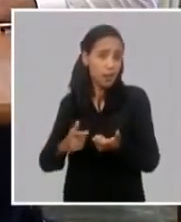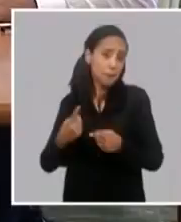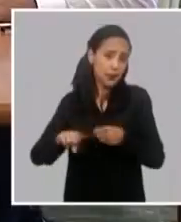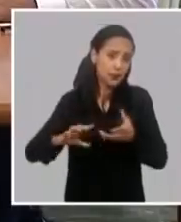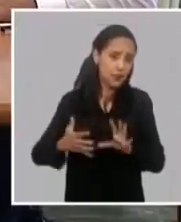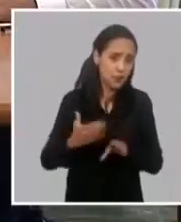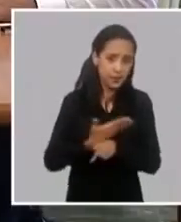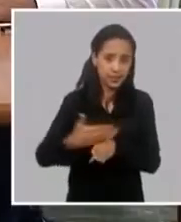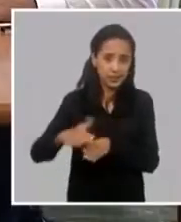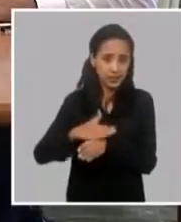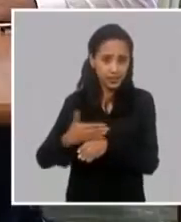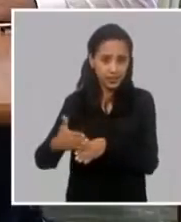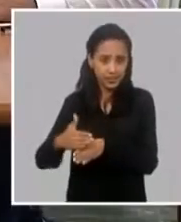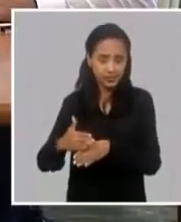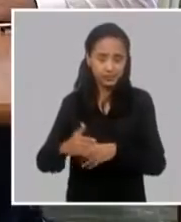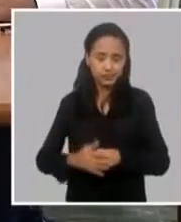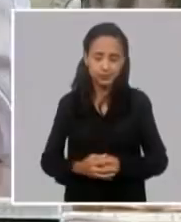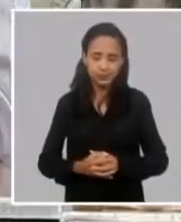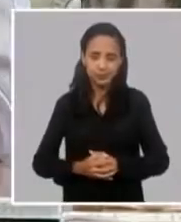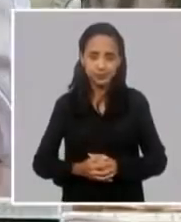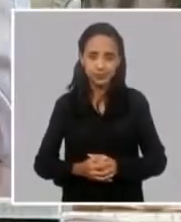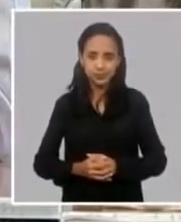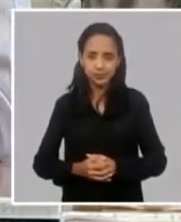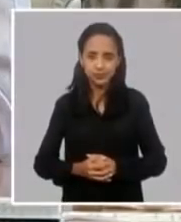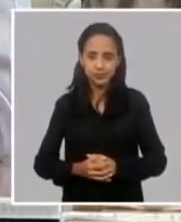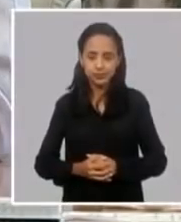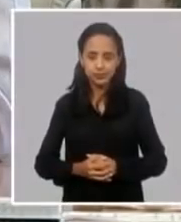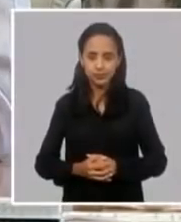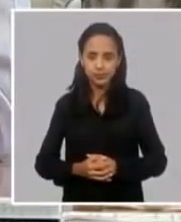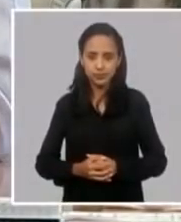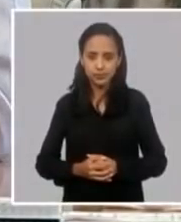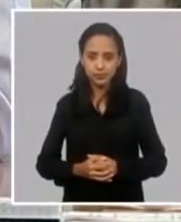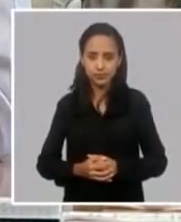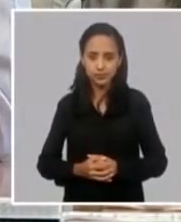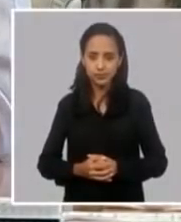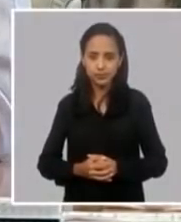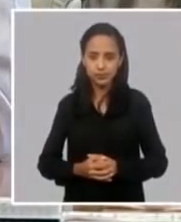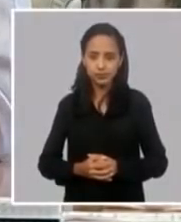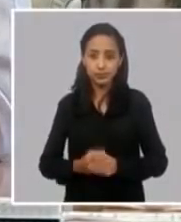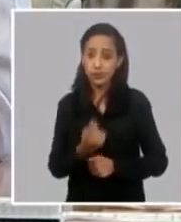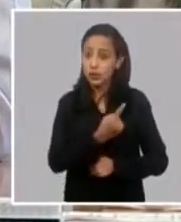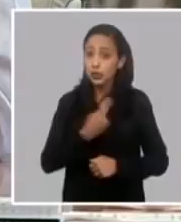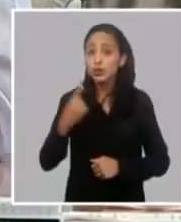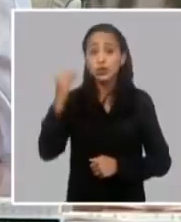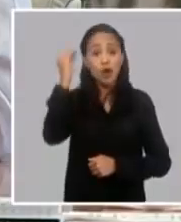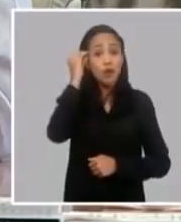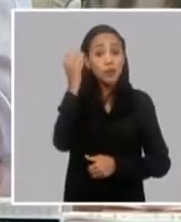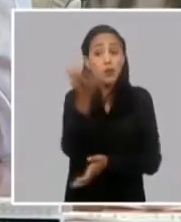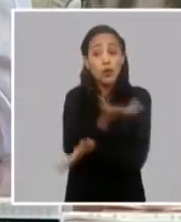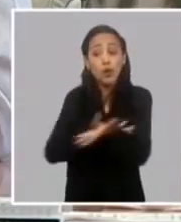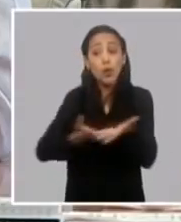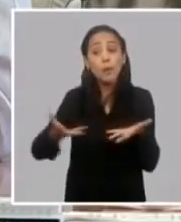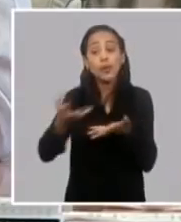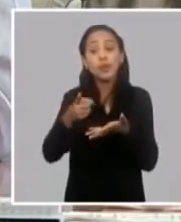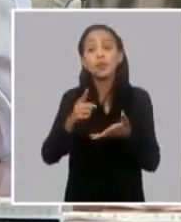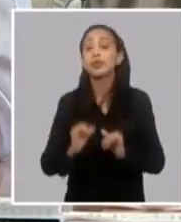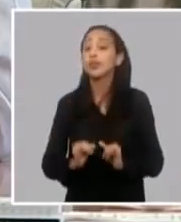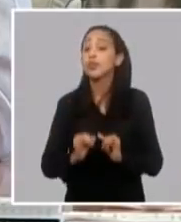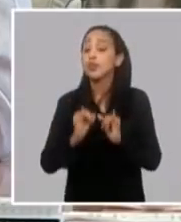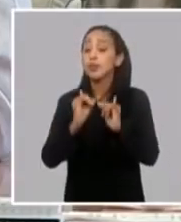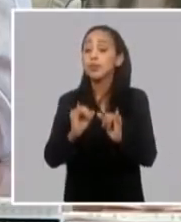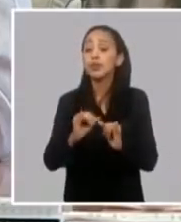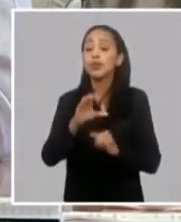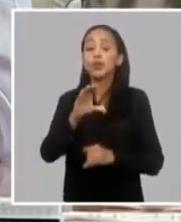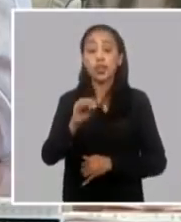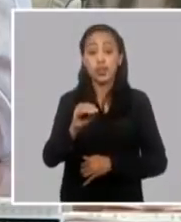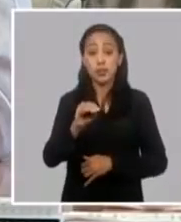golpe suave. Nosotros sabemos, y lo hemos compartido, yo creo que fue parte de la información que